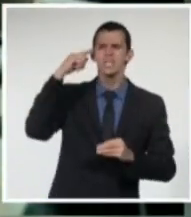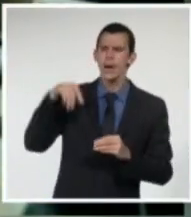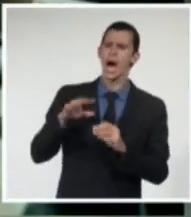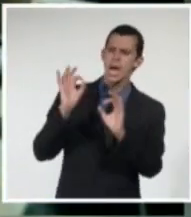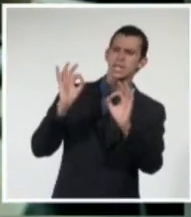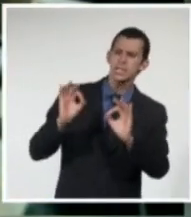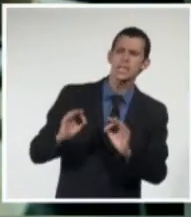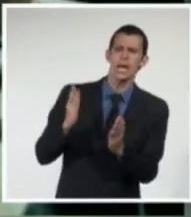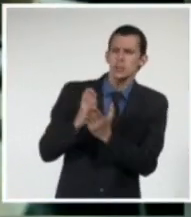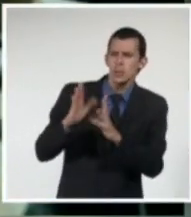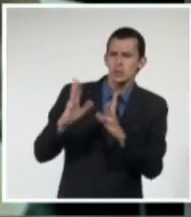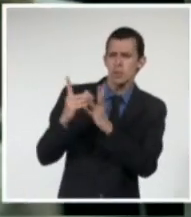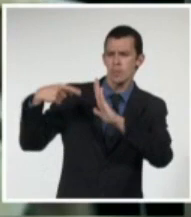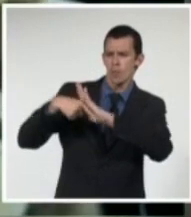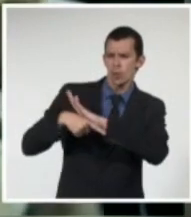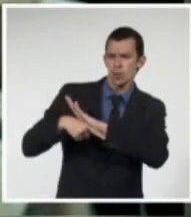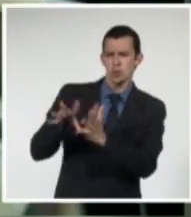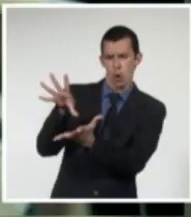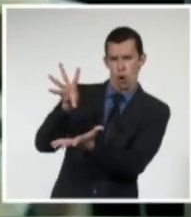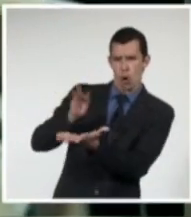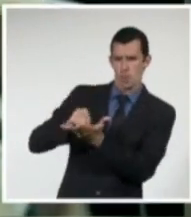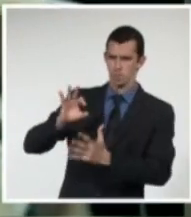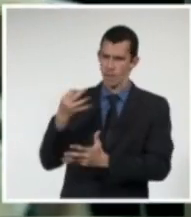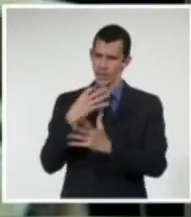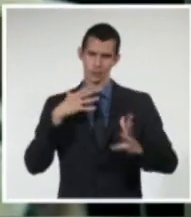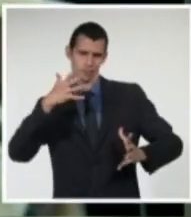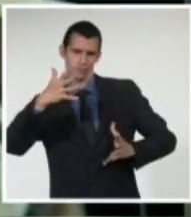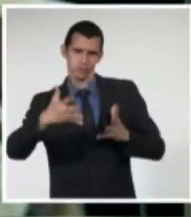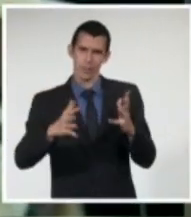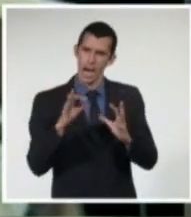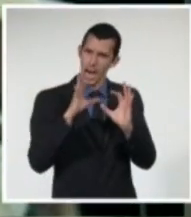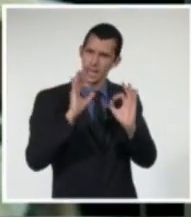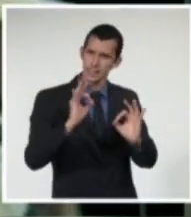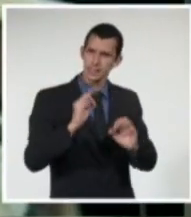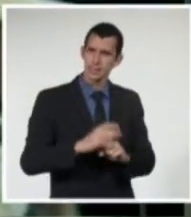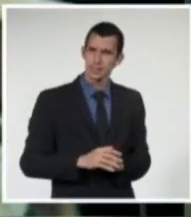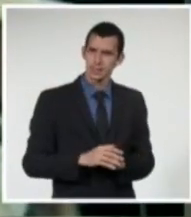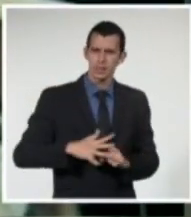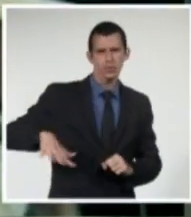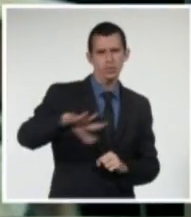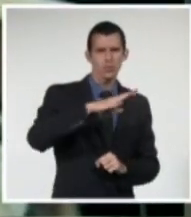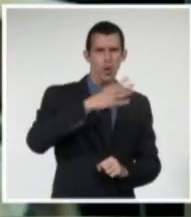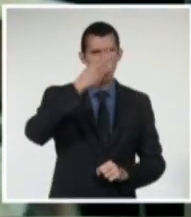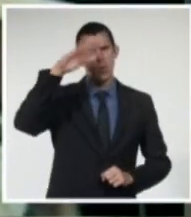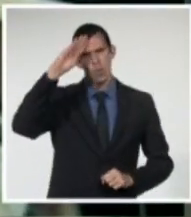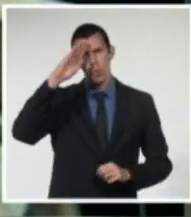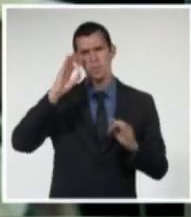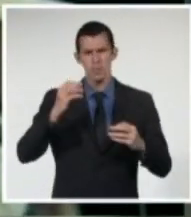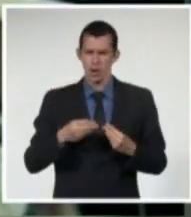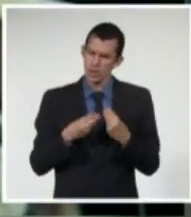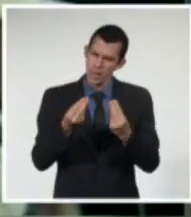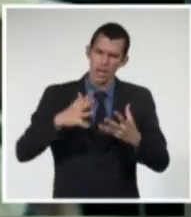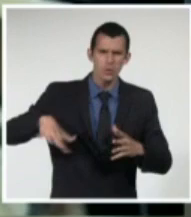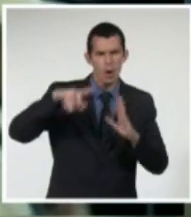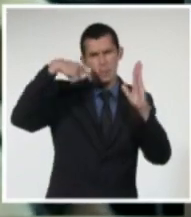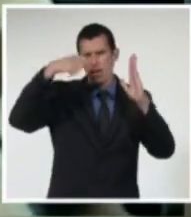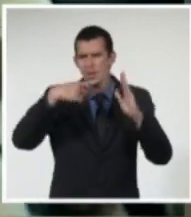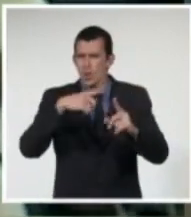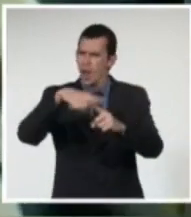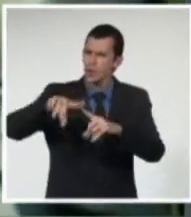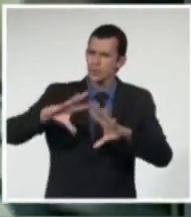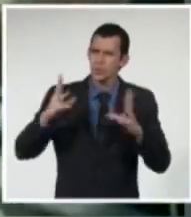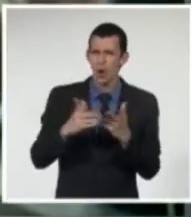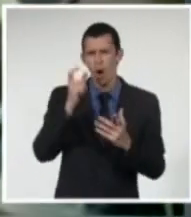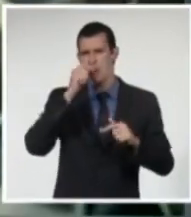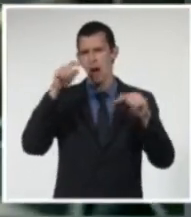la revolución y el compromiso inalienable con su pueblo, al cual lega una extensa y rigurosa obra. En las próximas